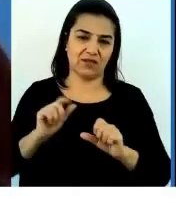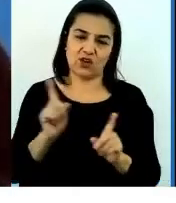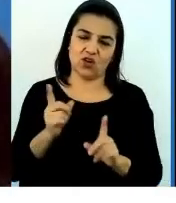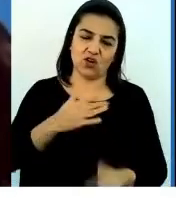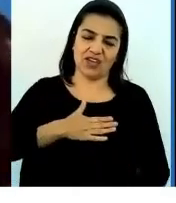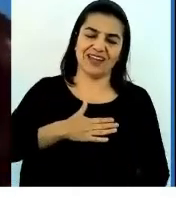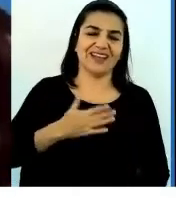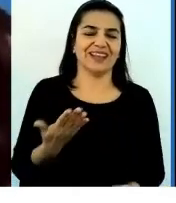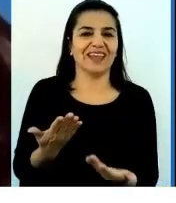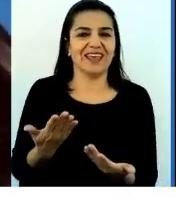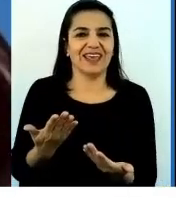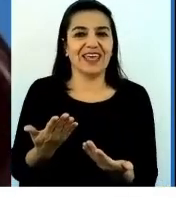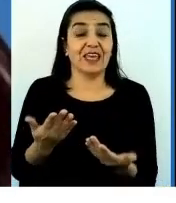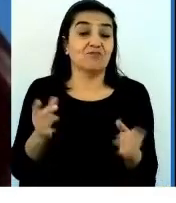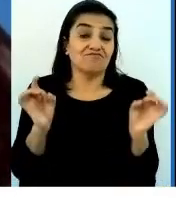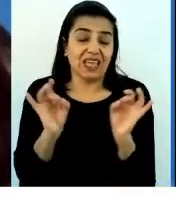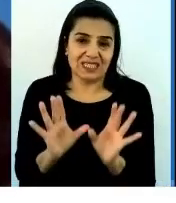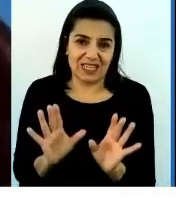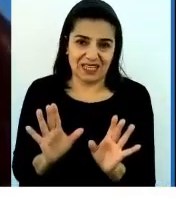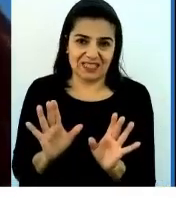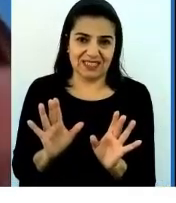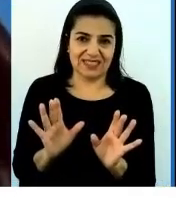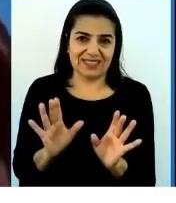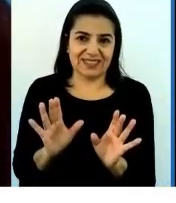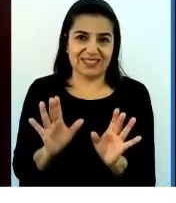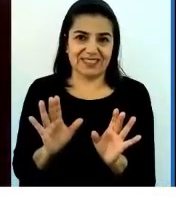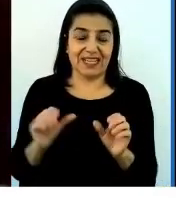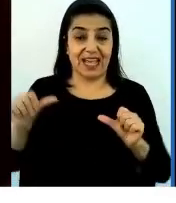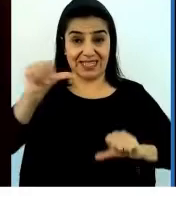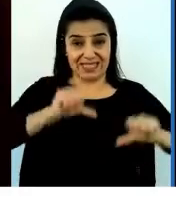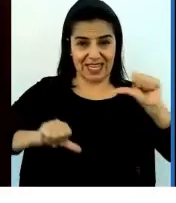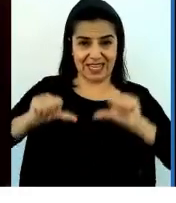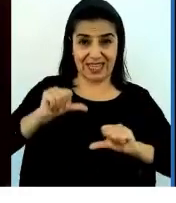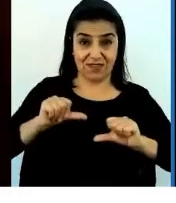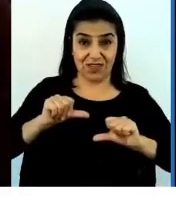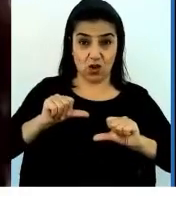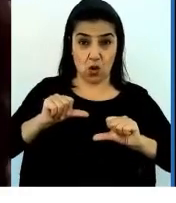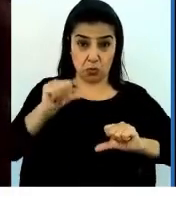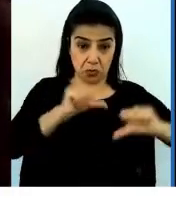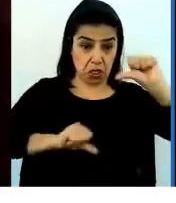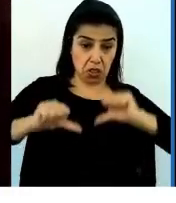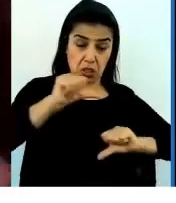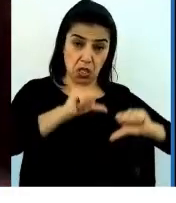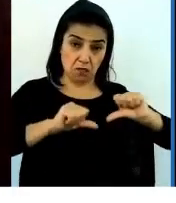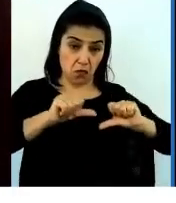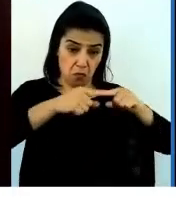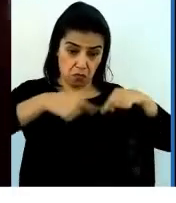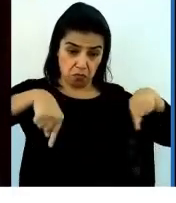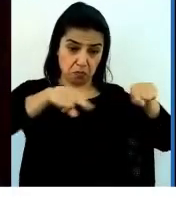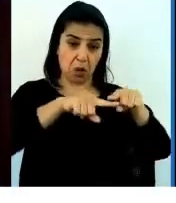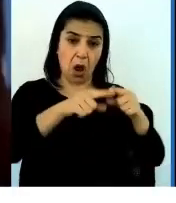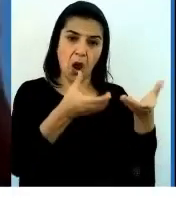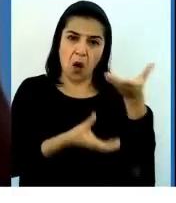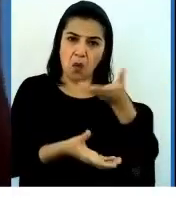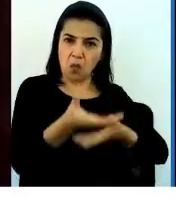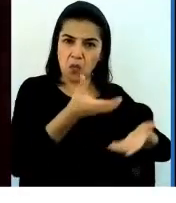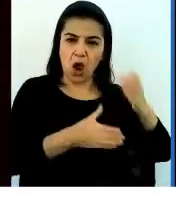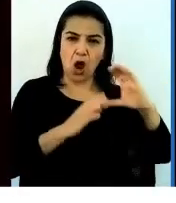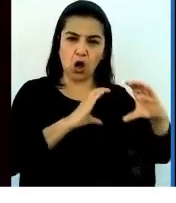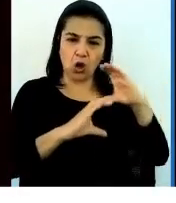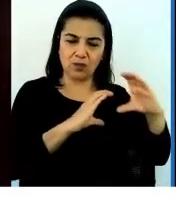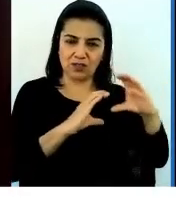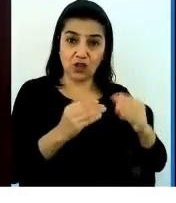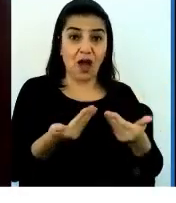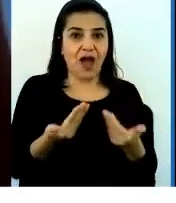pero quizás hacen más comunicación entre ellos. Pero ahora de verdad, si queremos que la ciencia se